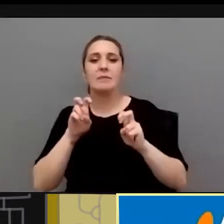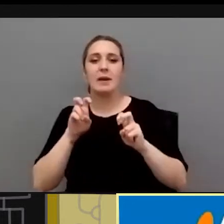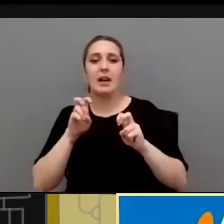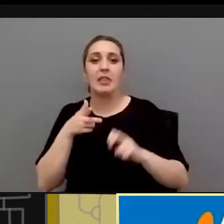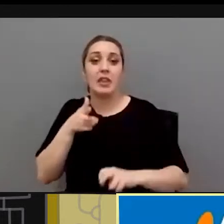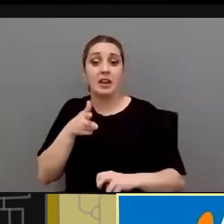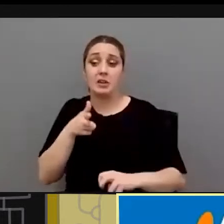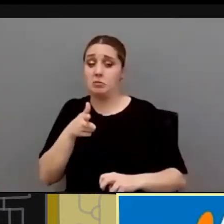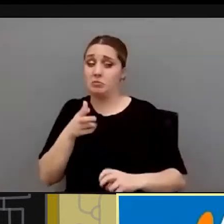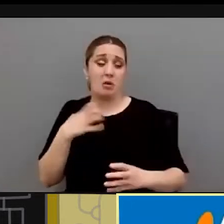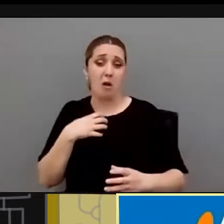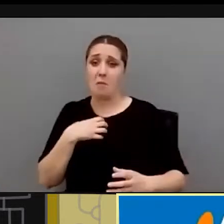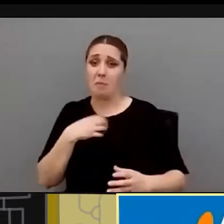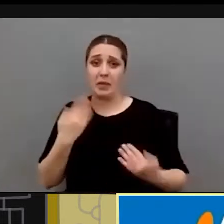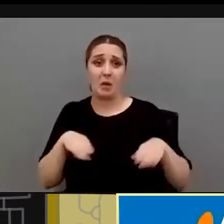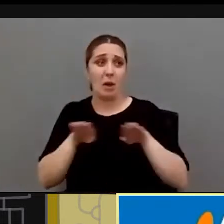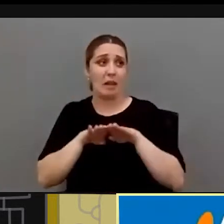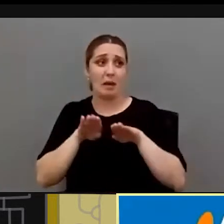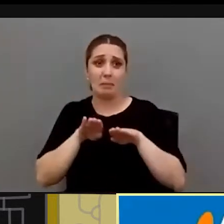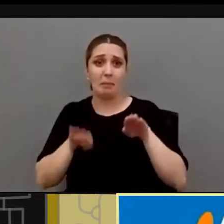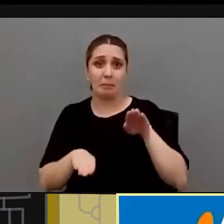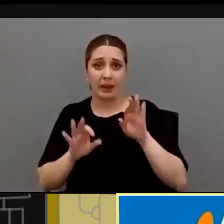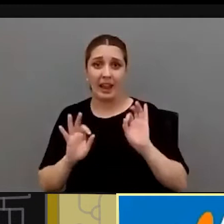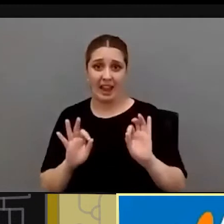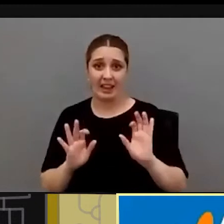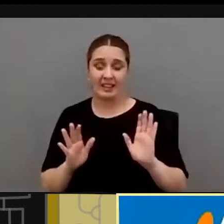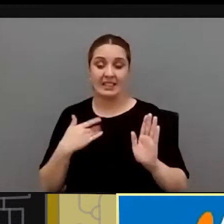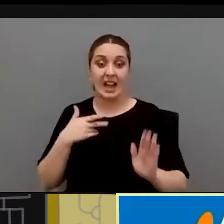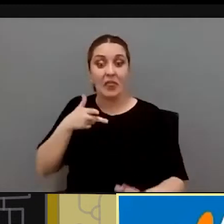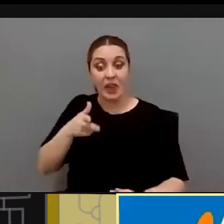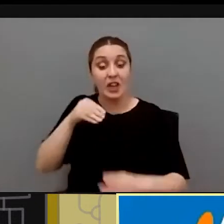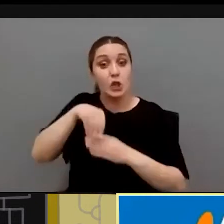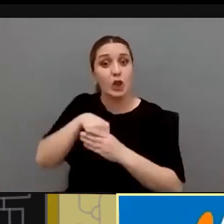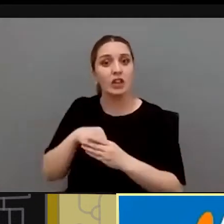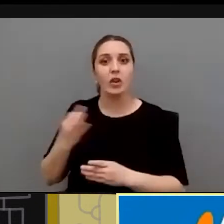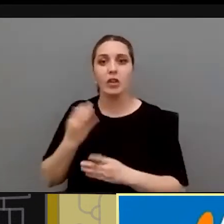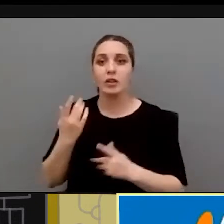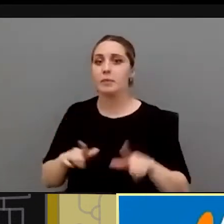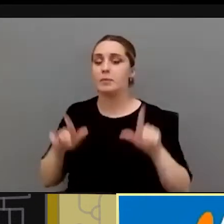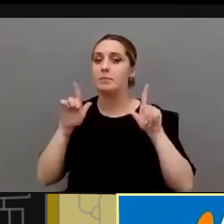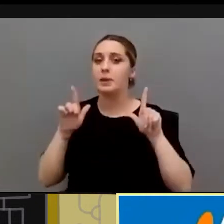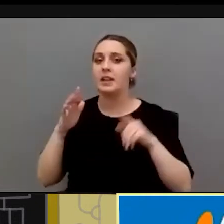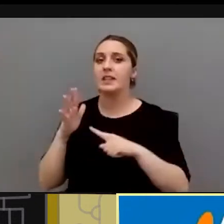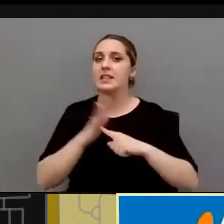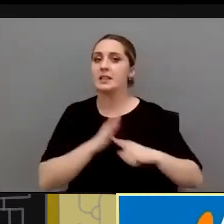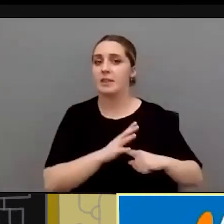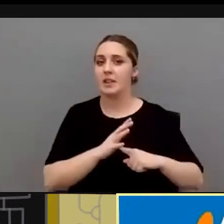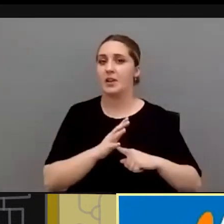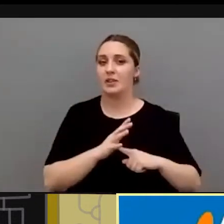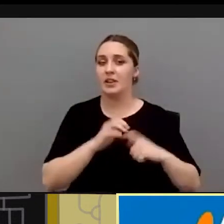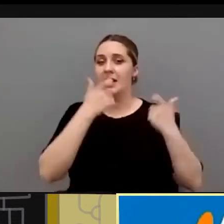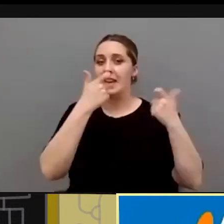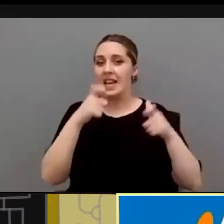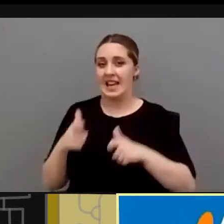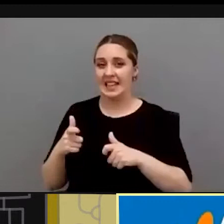derechos en pie de igualdad, ¿no? Y en ese derecho llave hay que tener presente la discriminación interseccional de las mujeres,